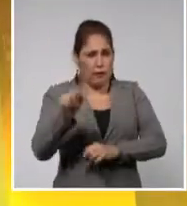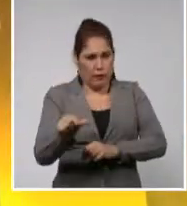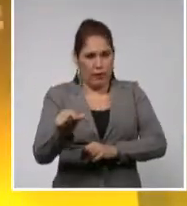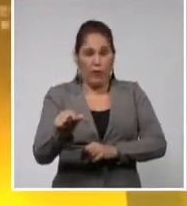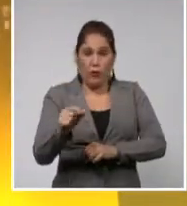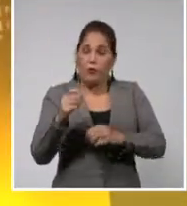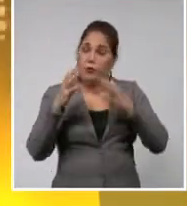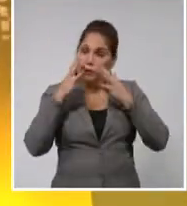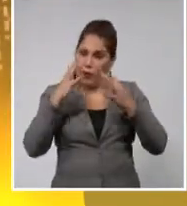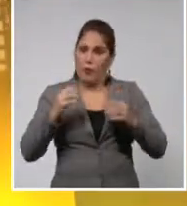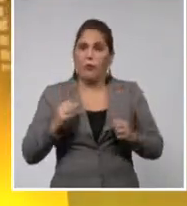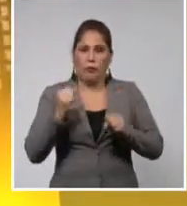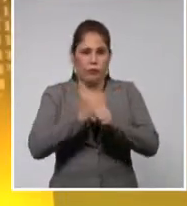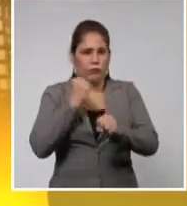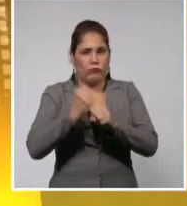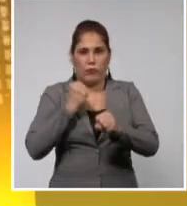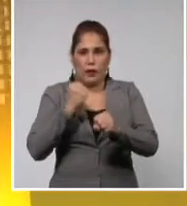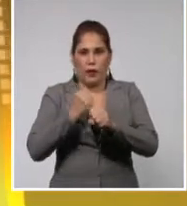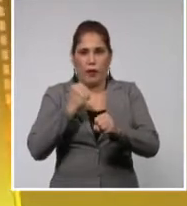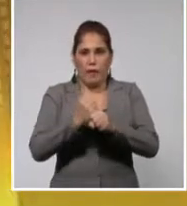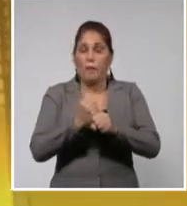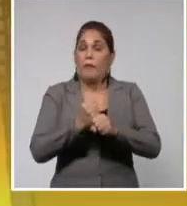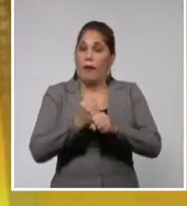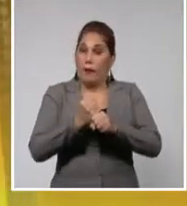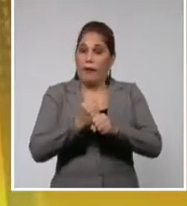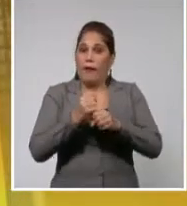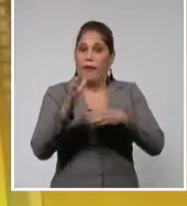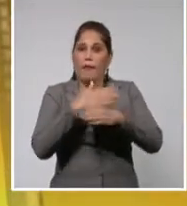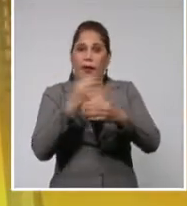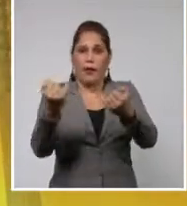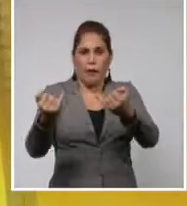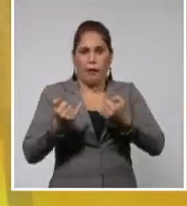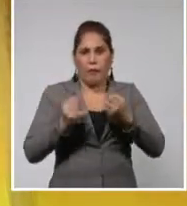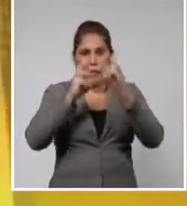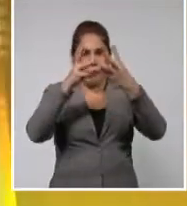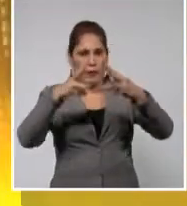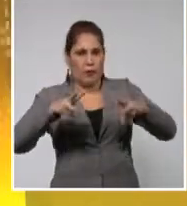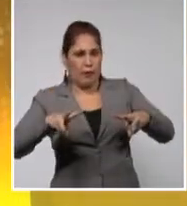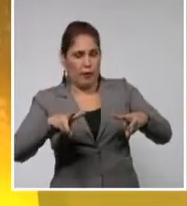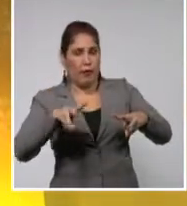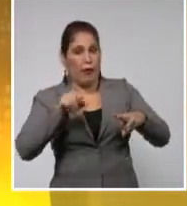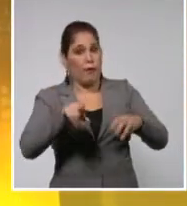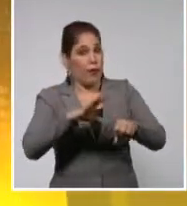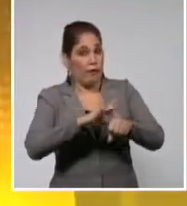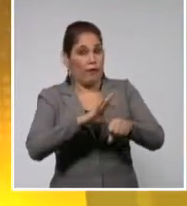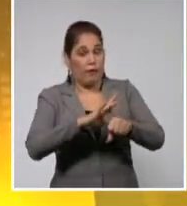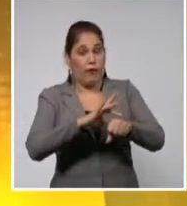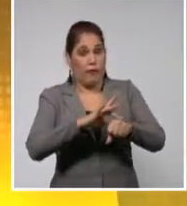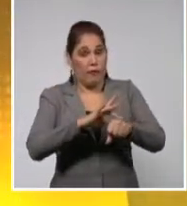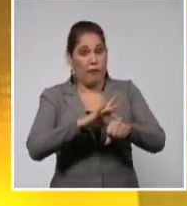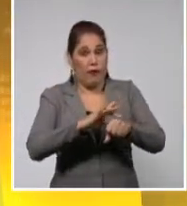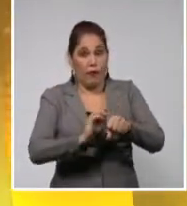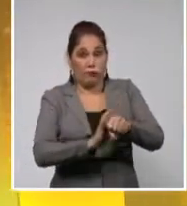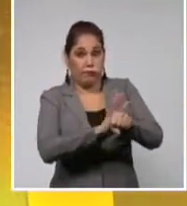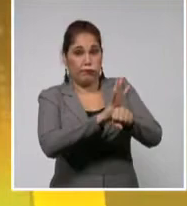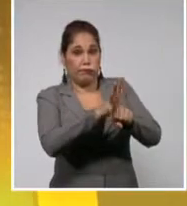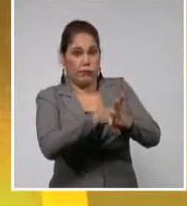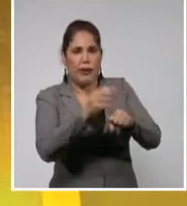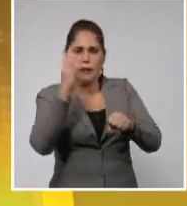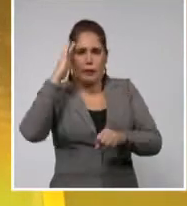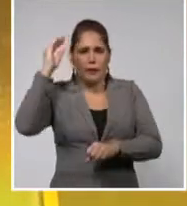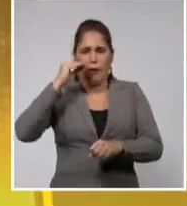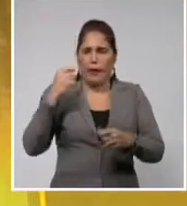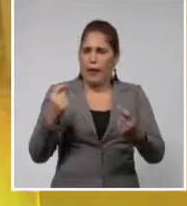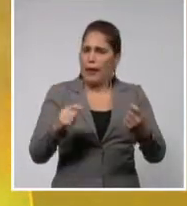importante. Se ha generado una gran cantidad de información científica alrededor de una enfermedad que ha sido necesario conocer y